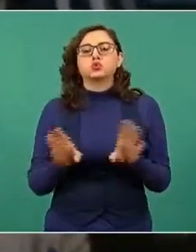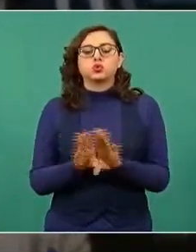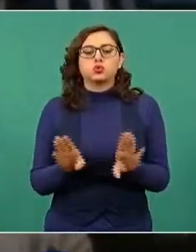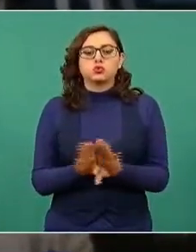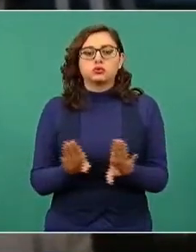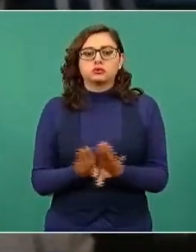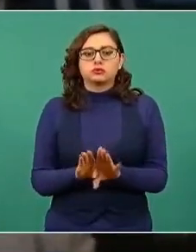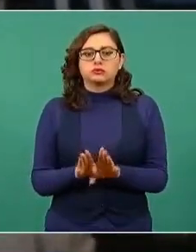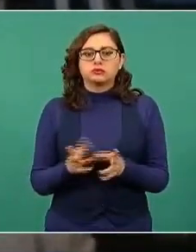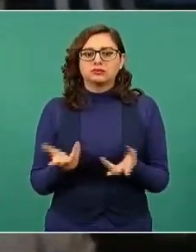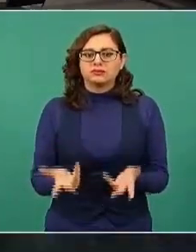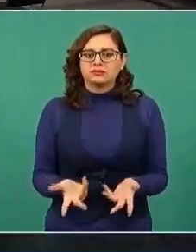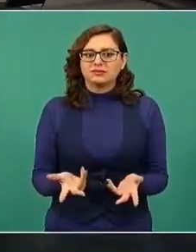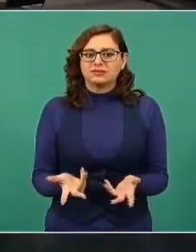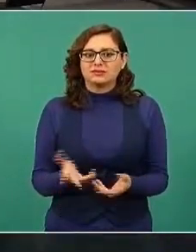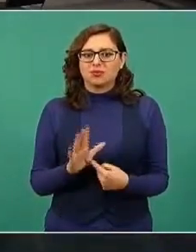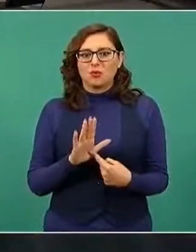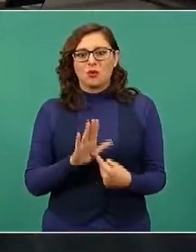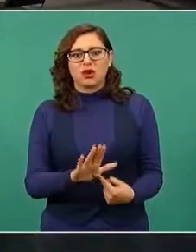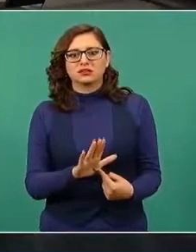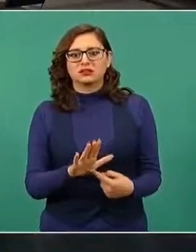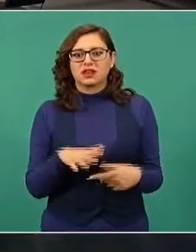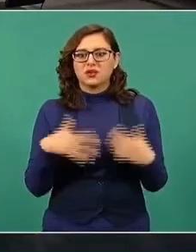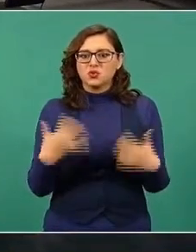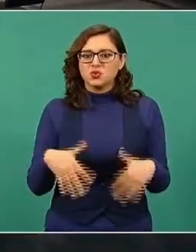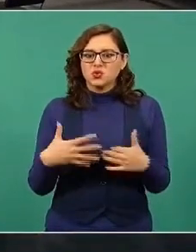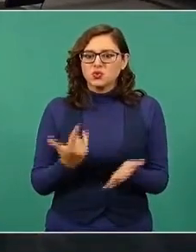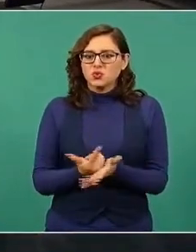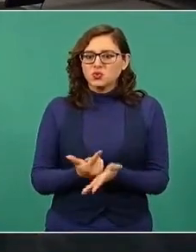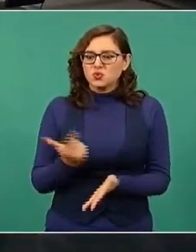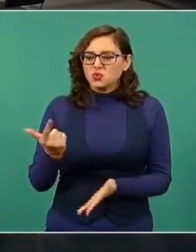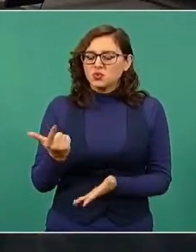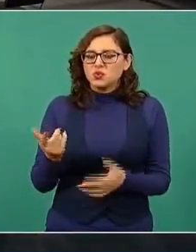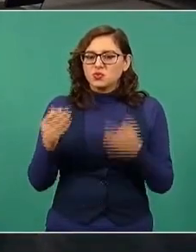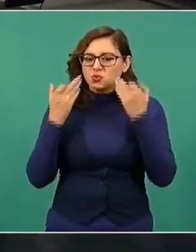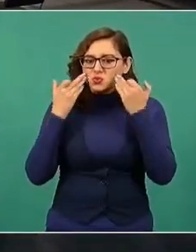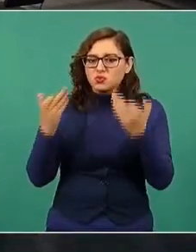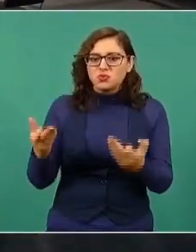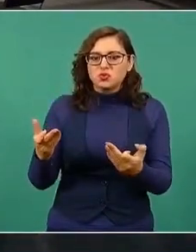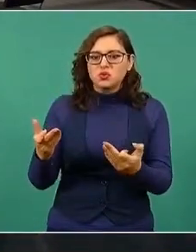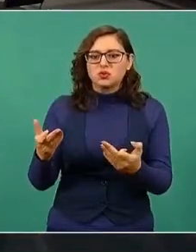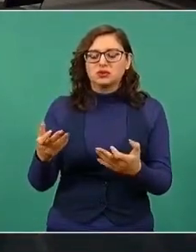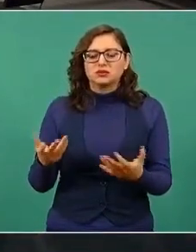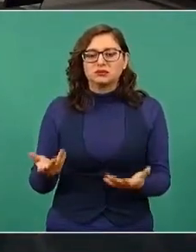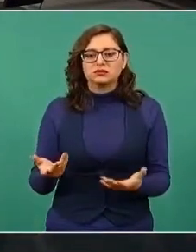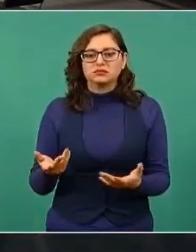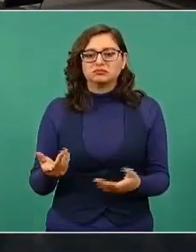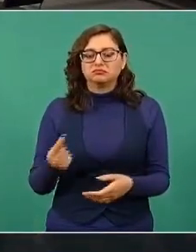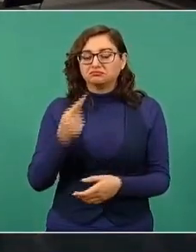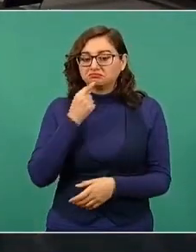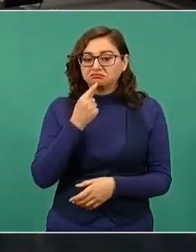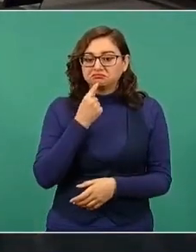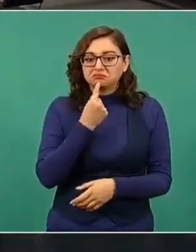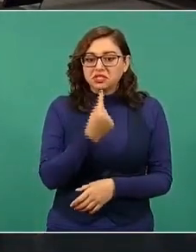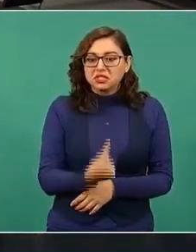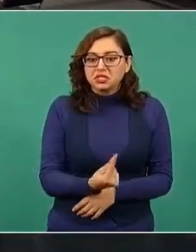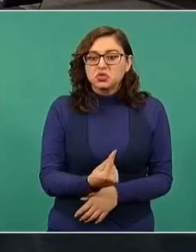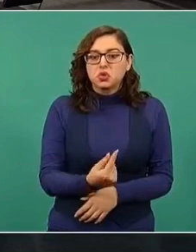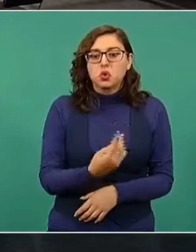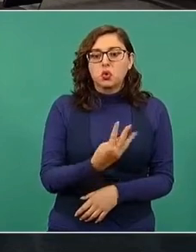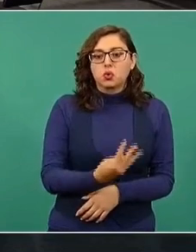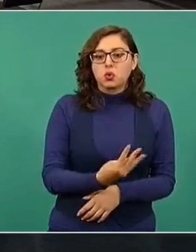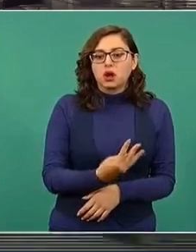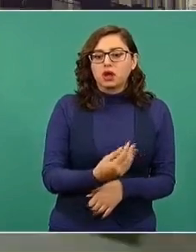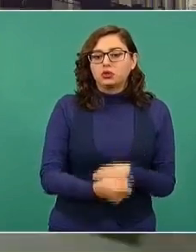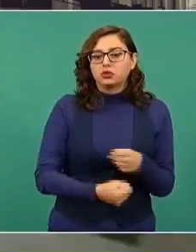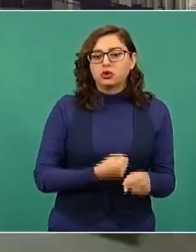manifiestos, más visibles. Y son niños que fluctúan desde los cuatro años hasta,